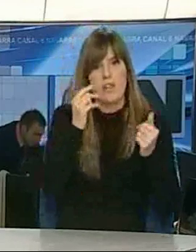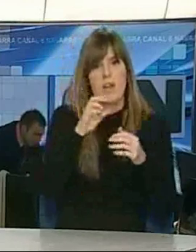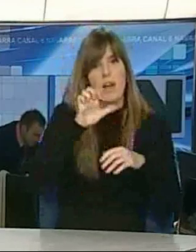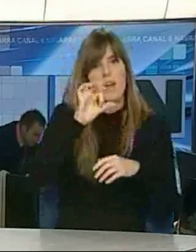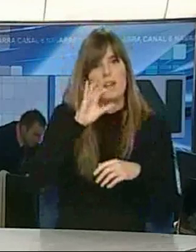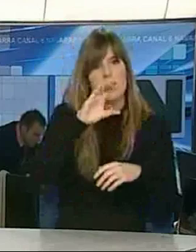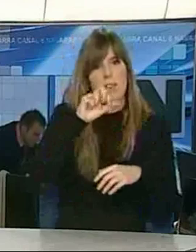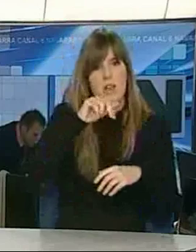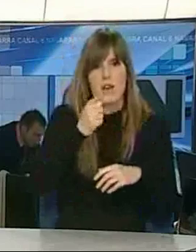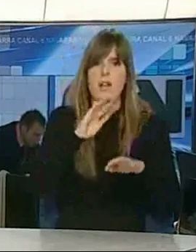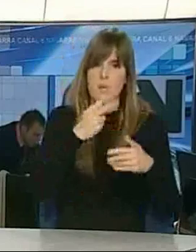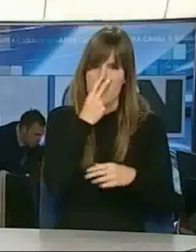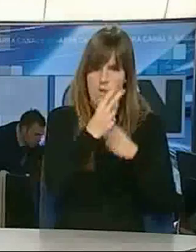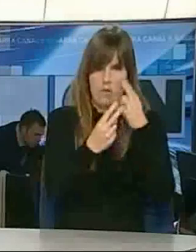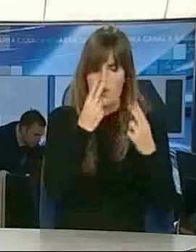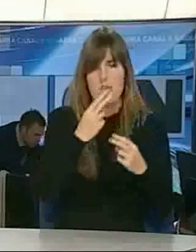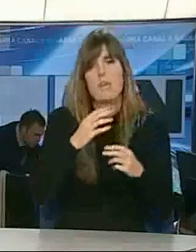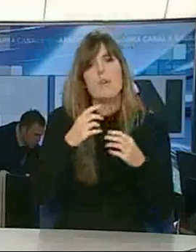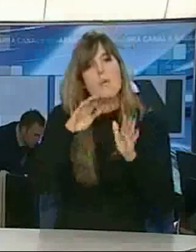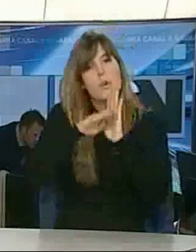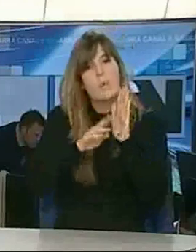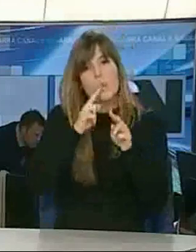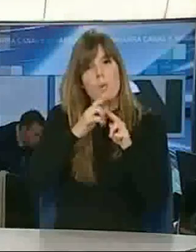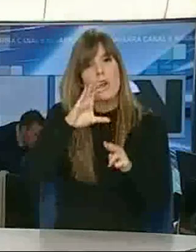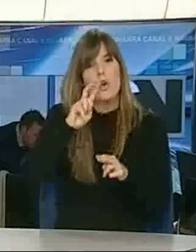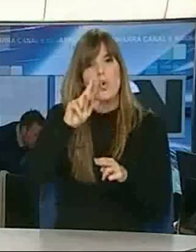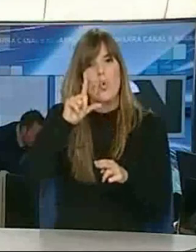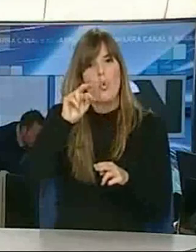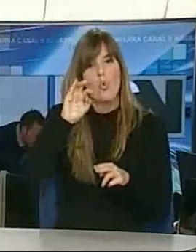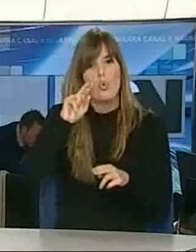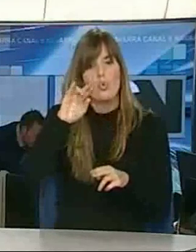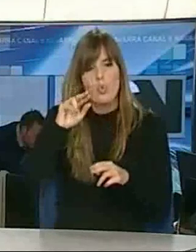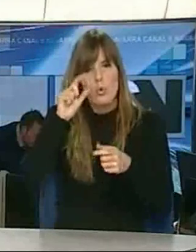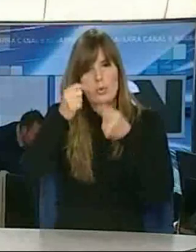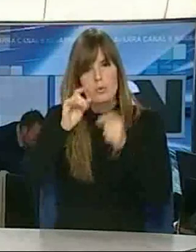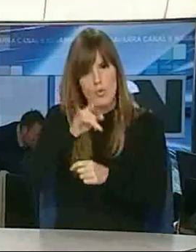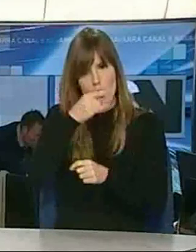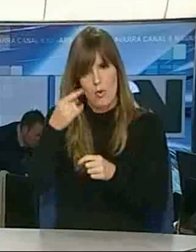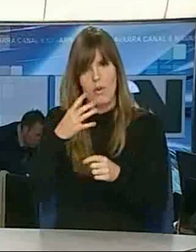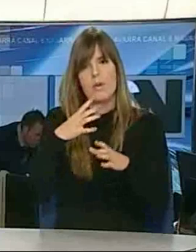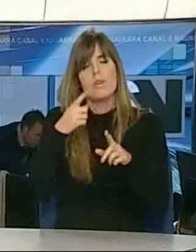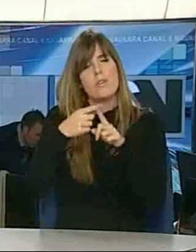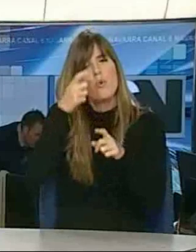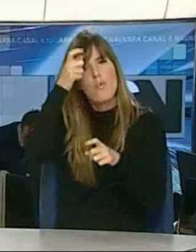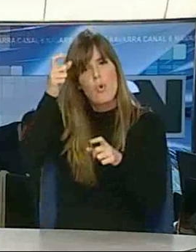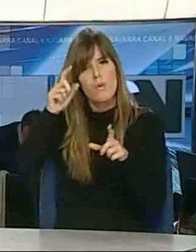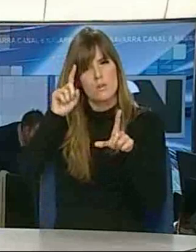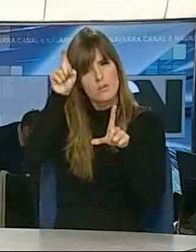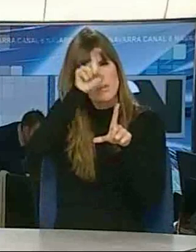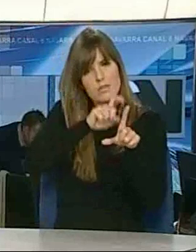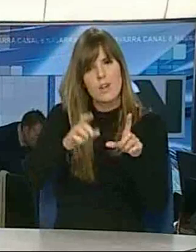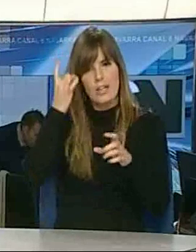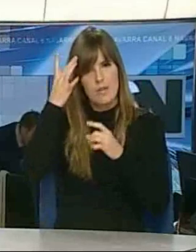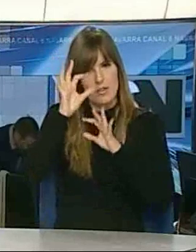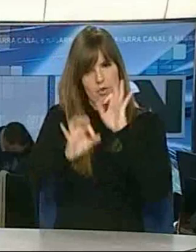Cultur duplica su presupuesto y llegará a 50 localidades. Ha primado un poco el pensar que, potenciando algunos otros programas, sobre